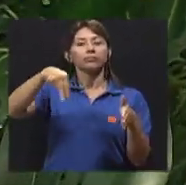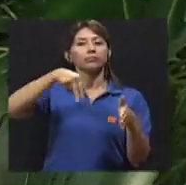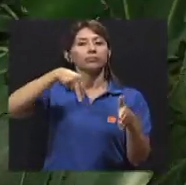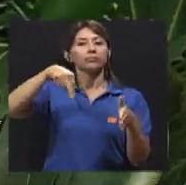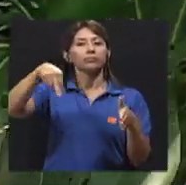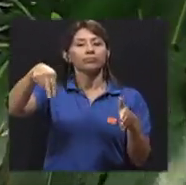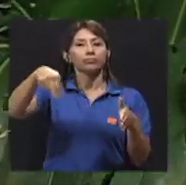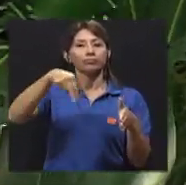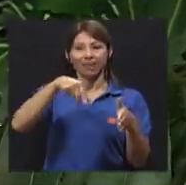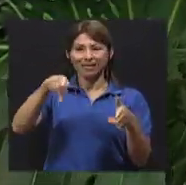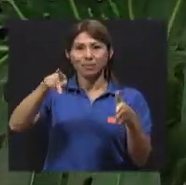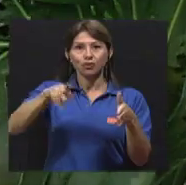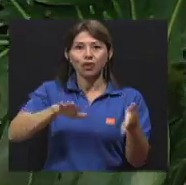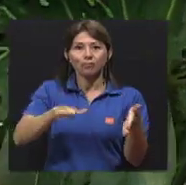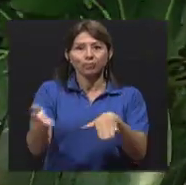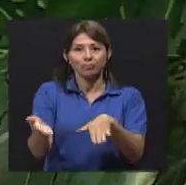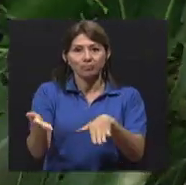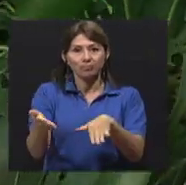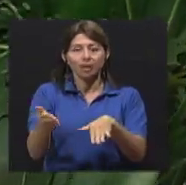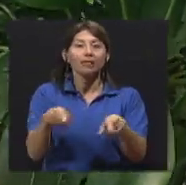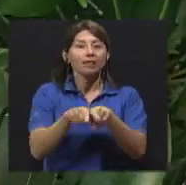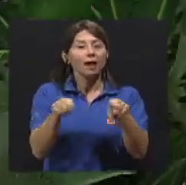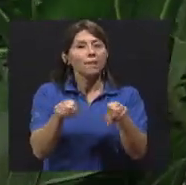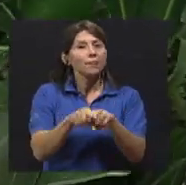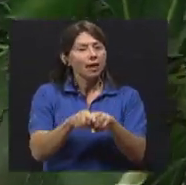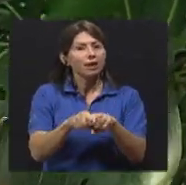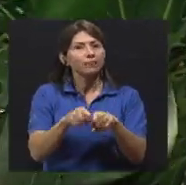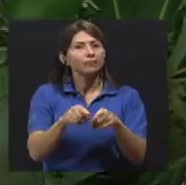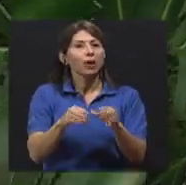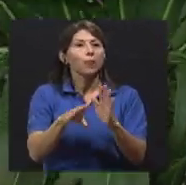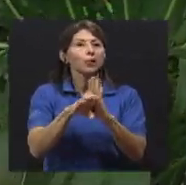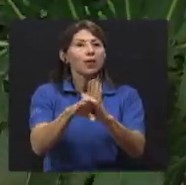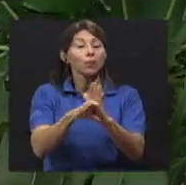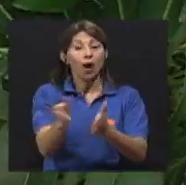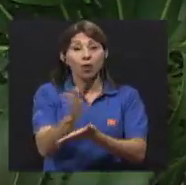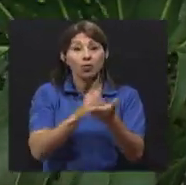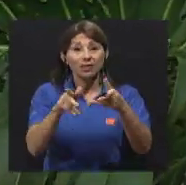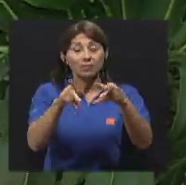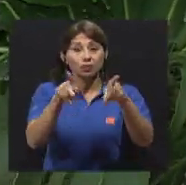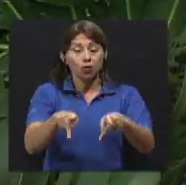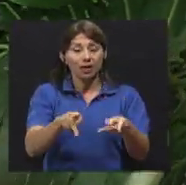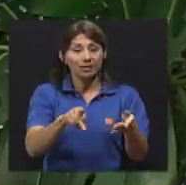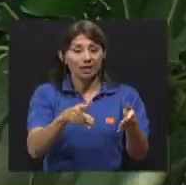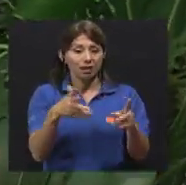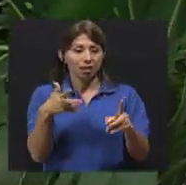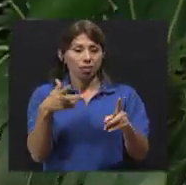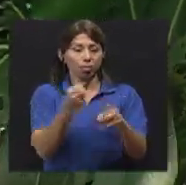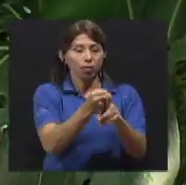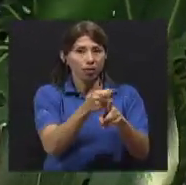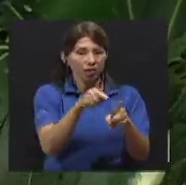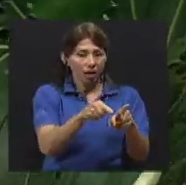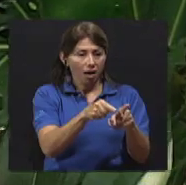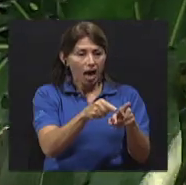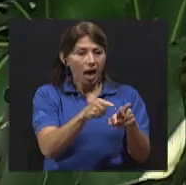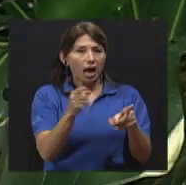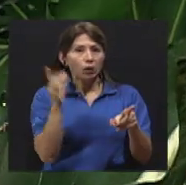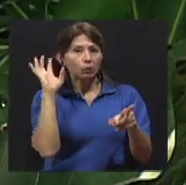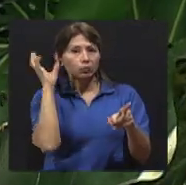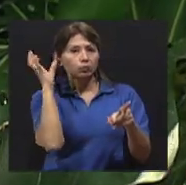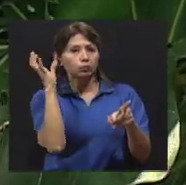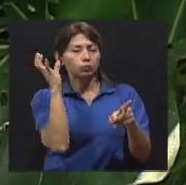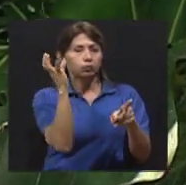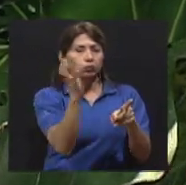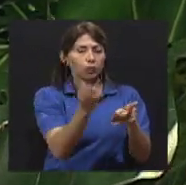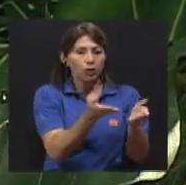importante de información cuando ocurre lo que es la muerte en traslado, ¿verdad? Porque estos datos, como vuelvo a